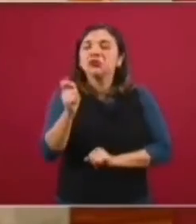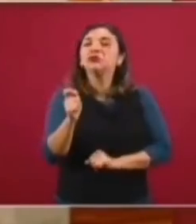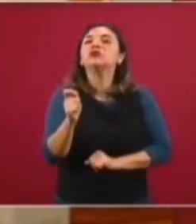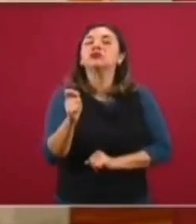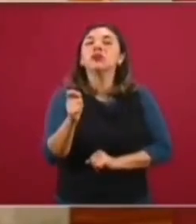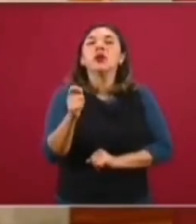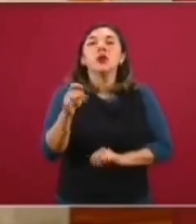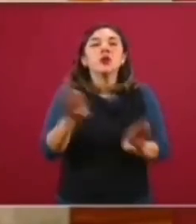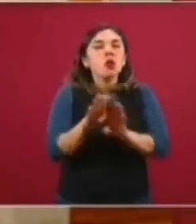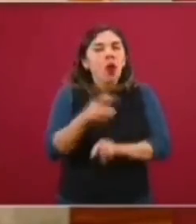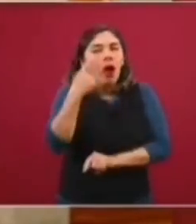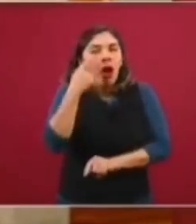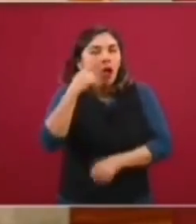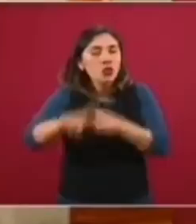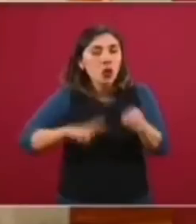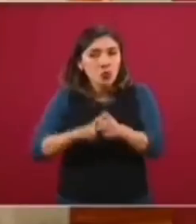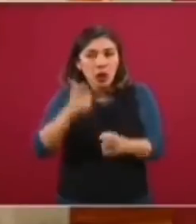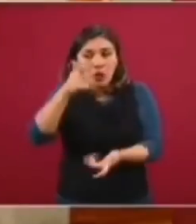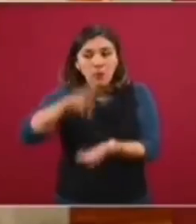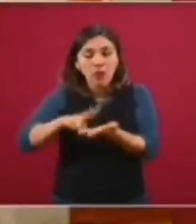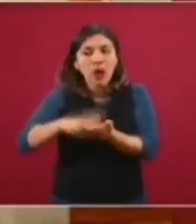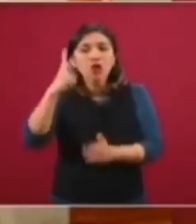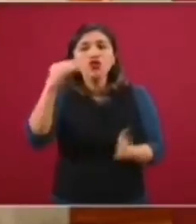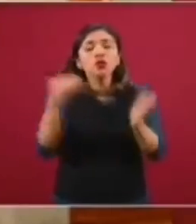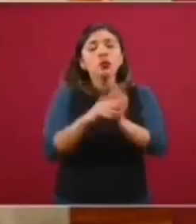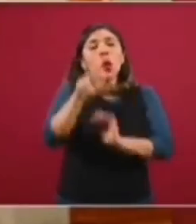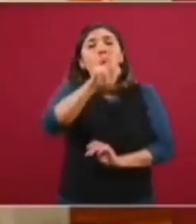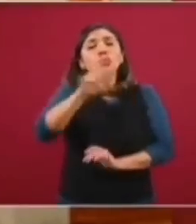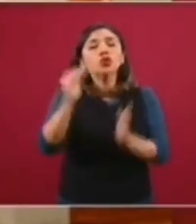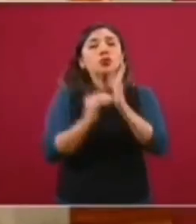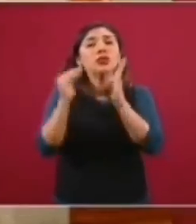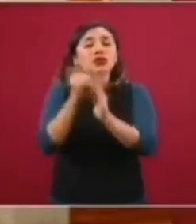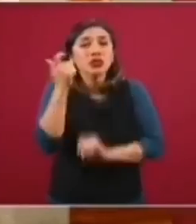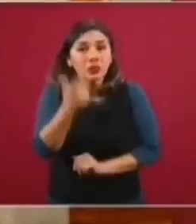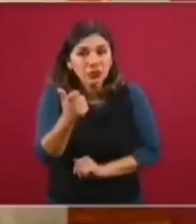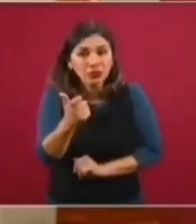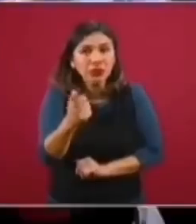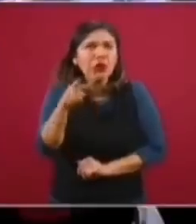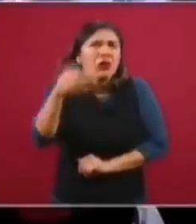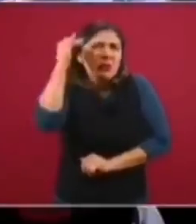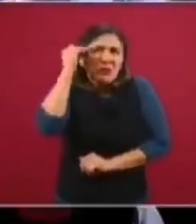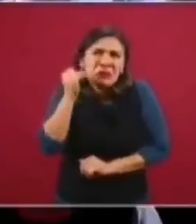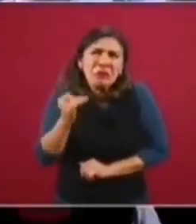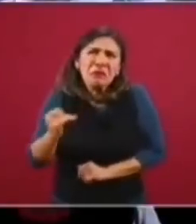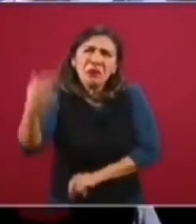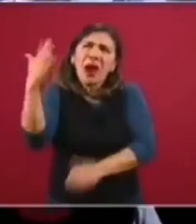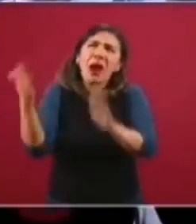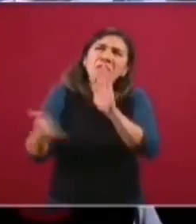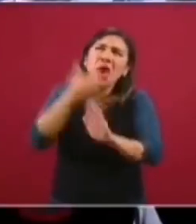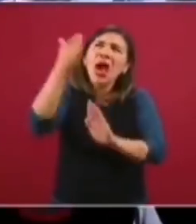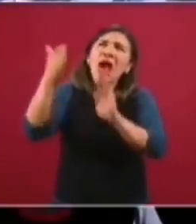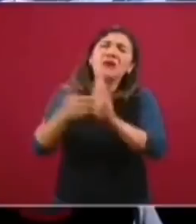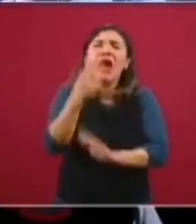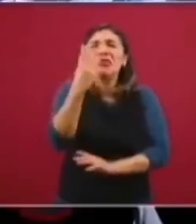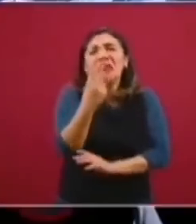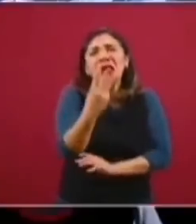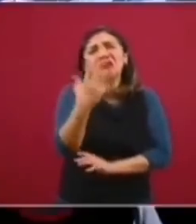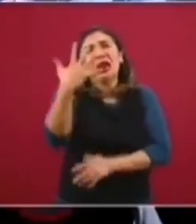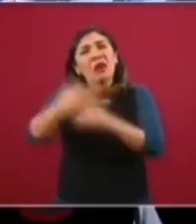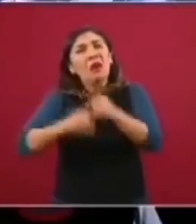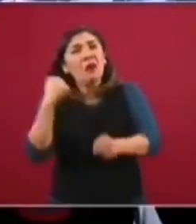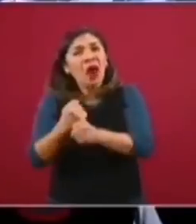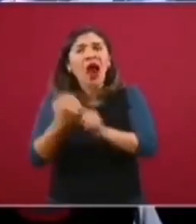de manera regular nos hubiera costado 2 mil 800 millones de pesos. Y se hubiera tardado seguramente entre tres y cinco años en